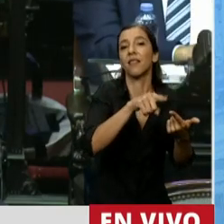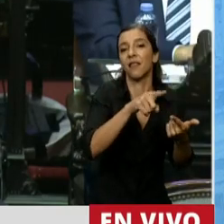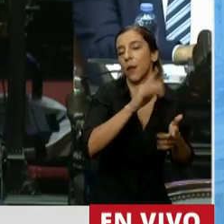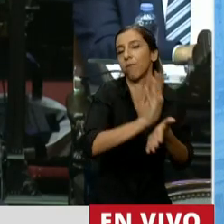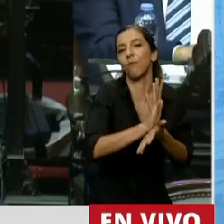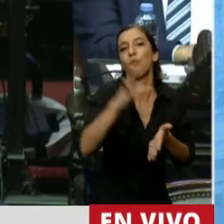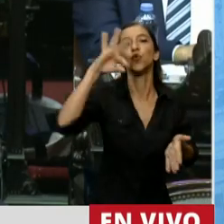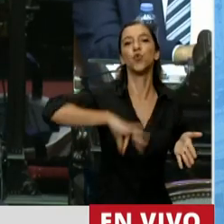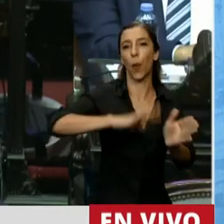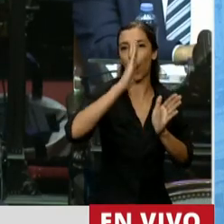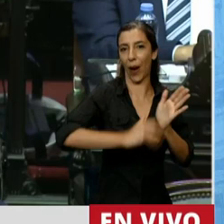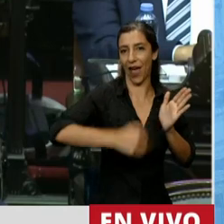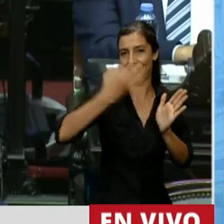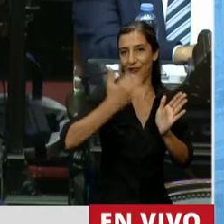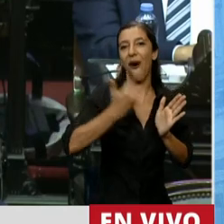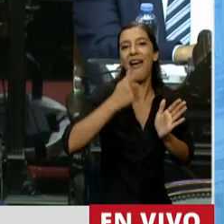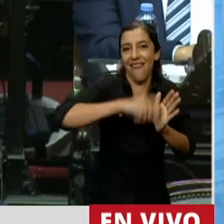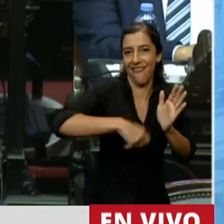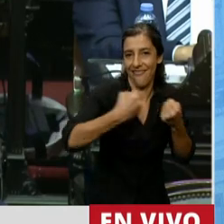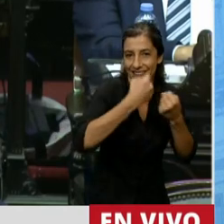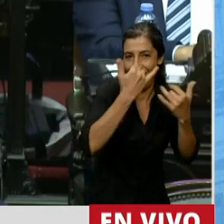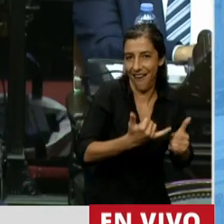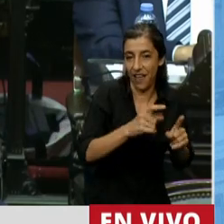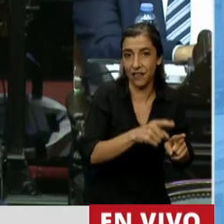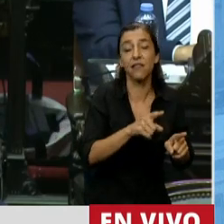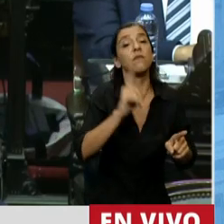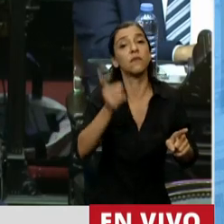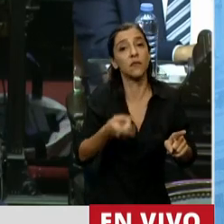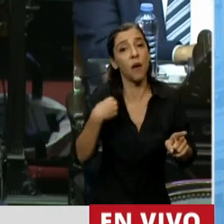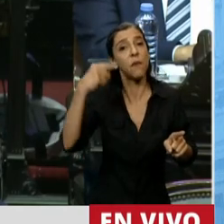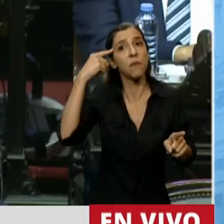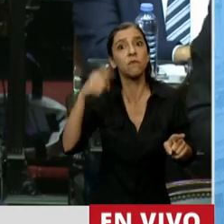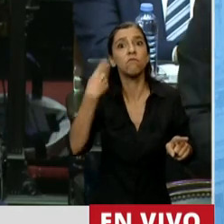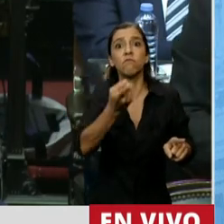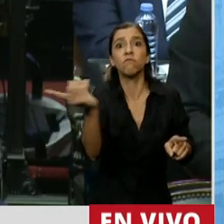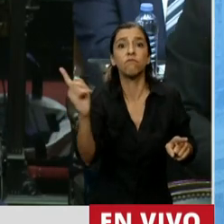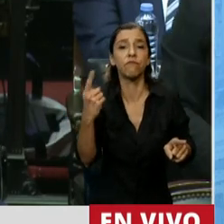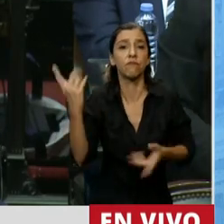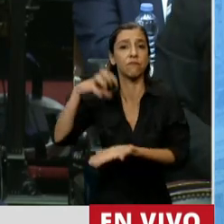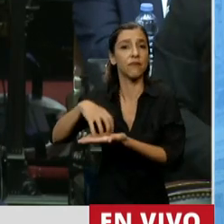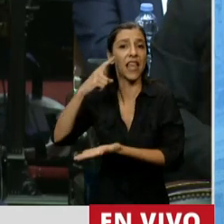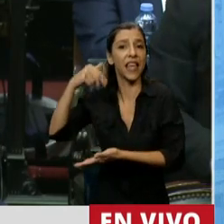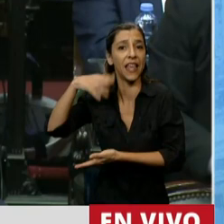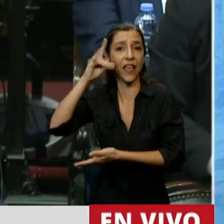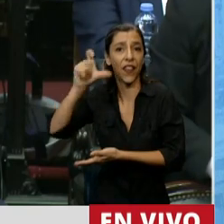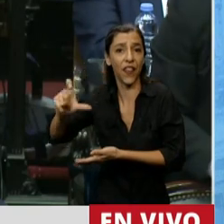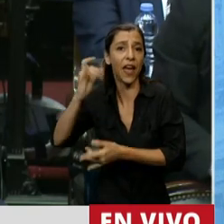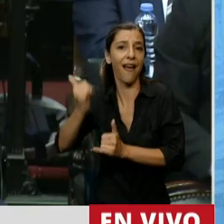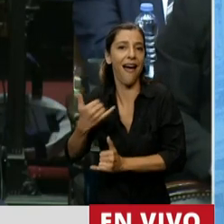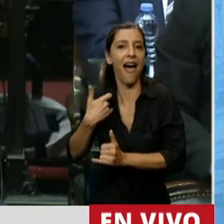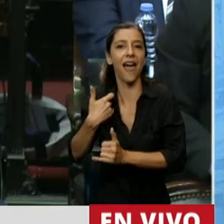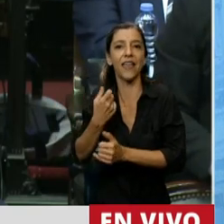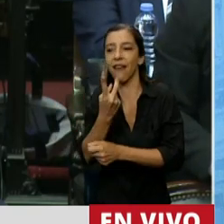convenio, y también le agregamos lo que es la vinculación con los salarios que mide el INDEC, sean los salarios formales e